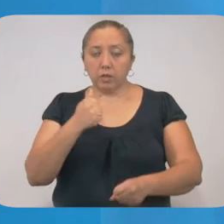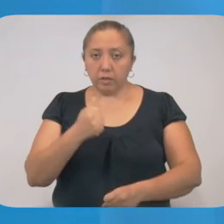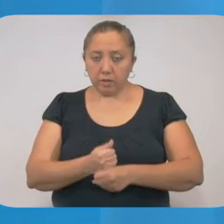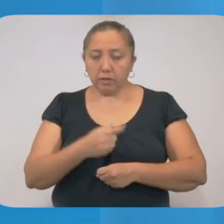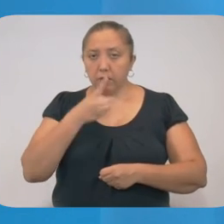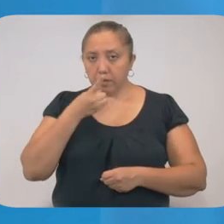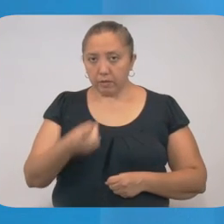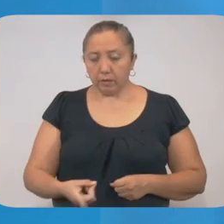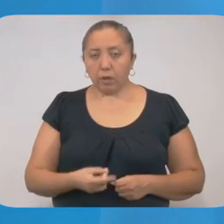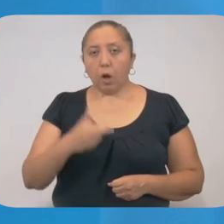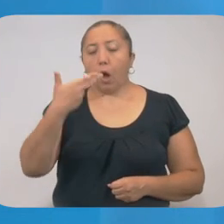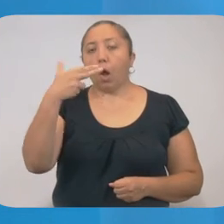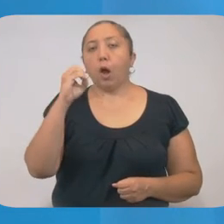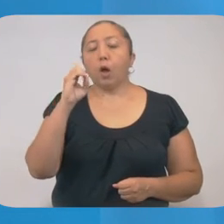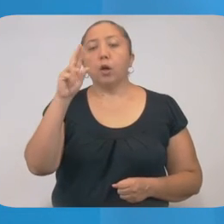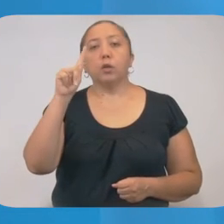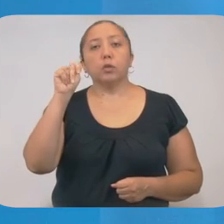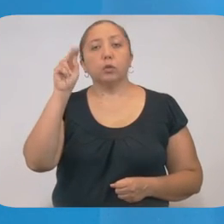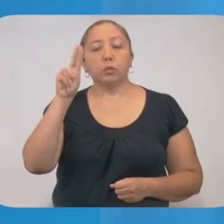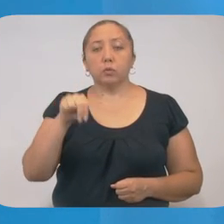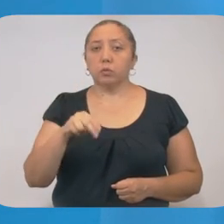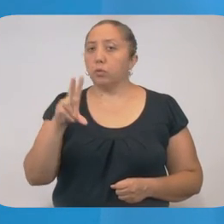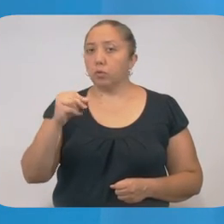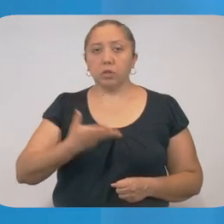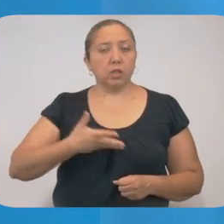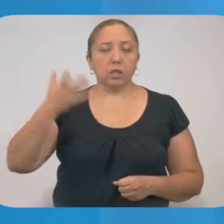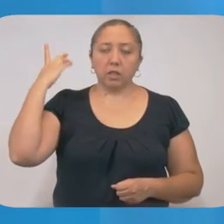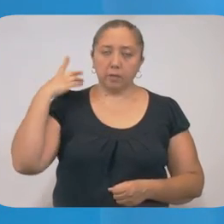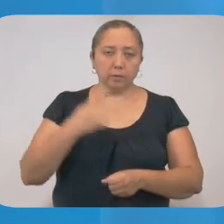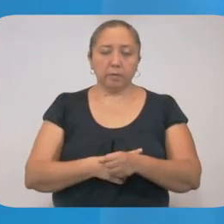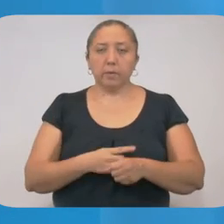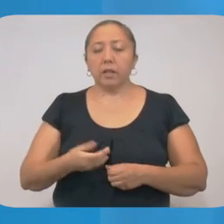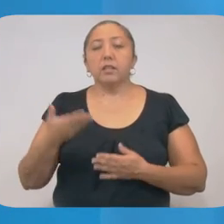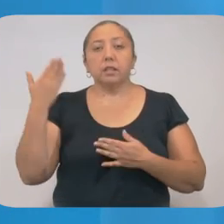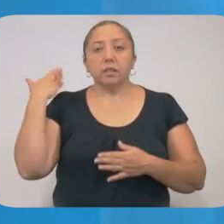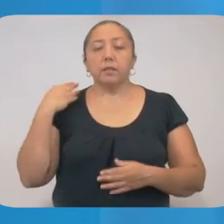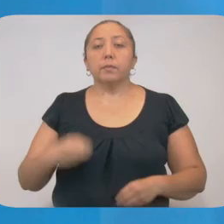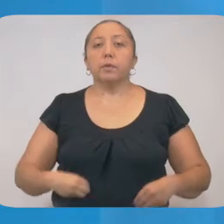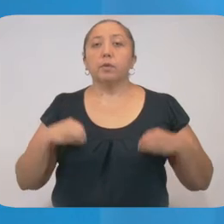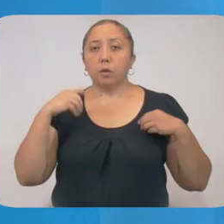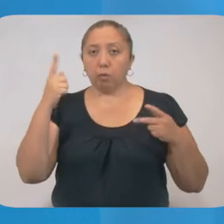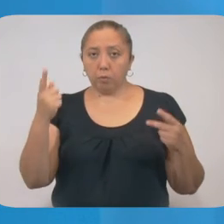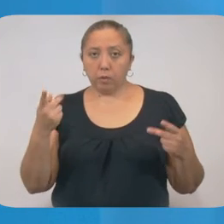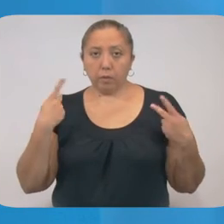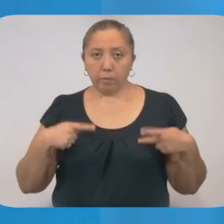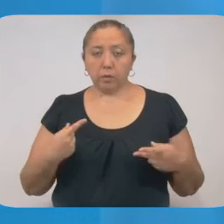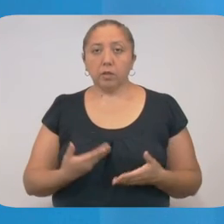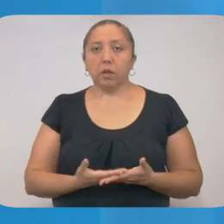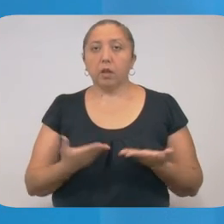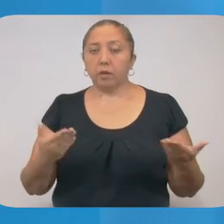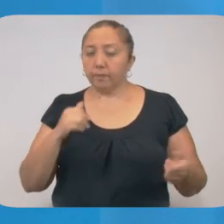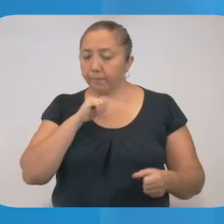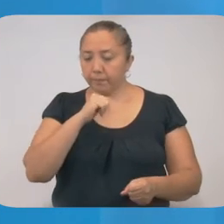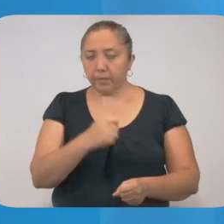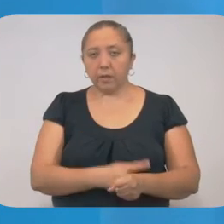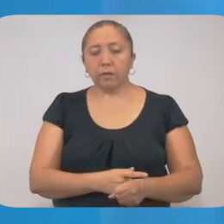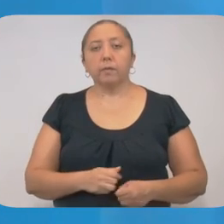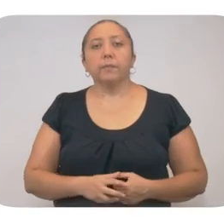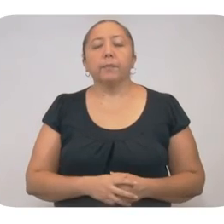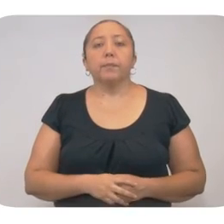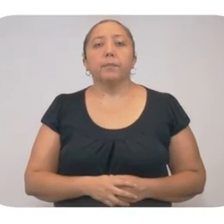originario y residente de Hoctun, sin reporte de enfermedades previas. Vivía con una persona, actualmente asintomática.